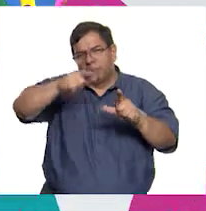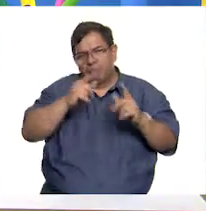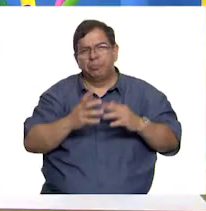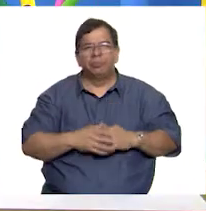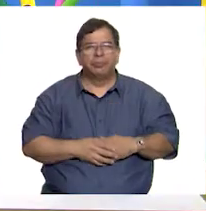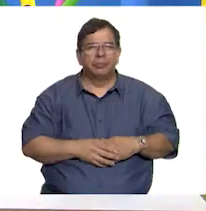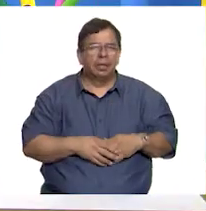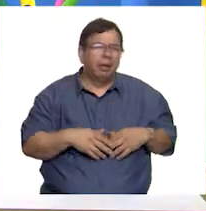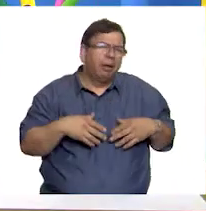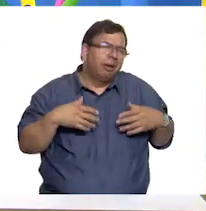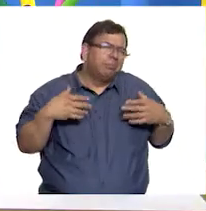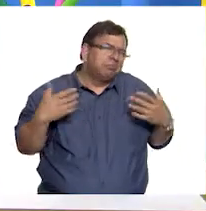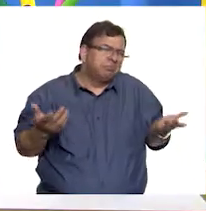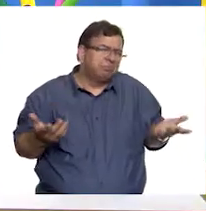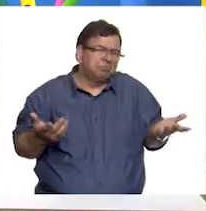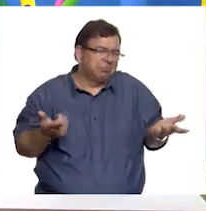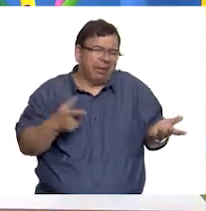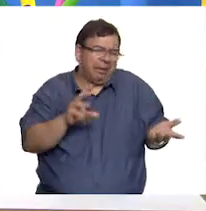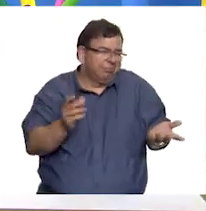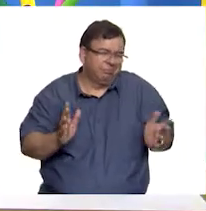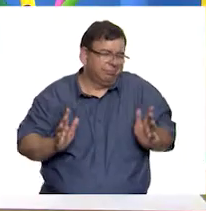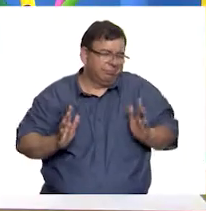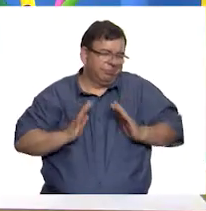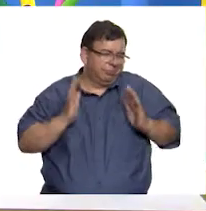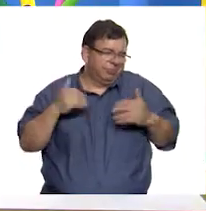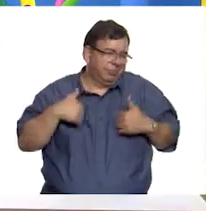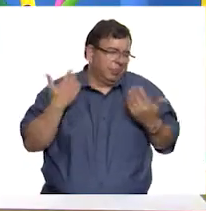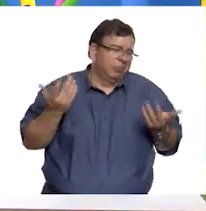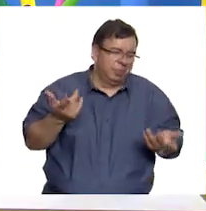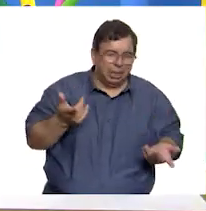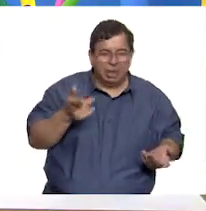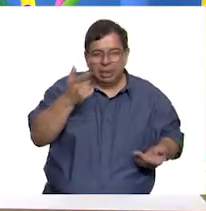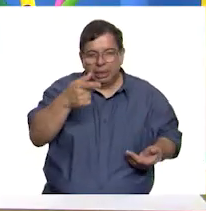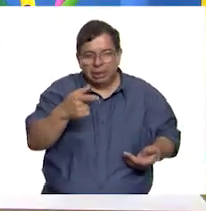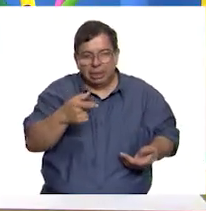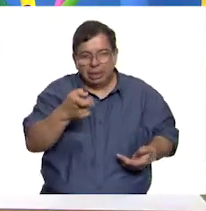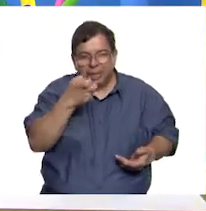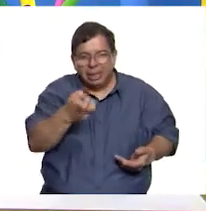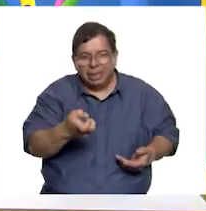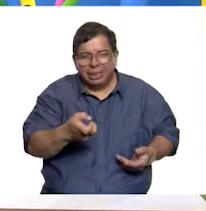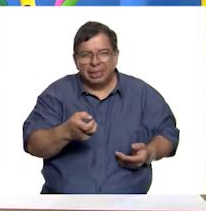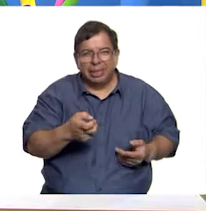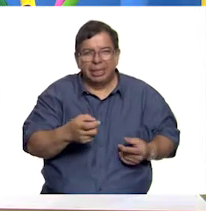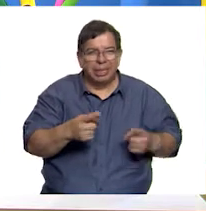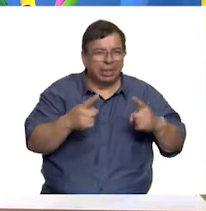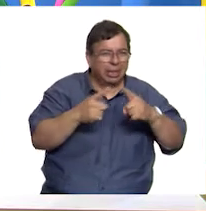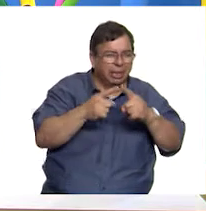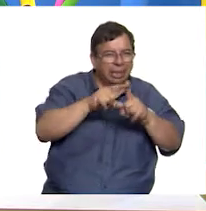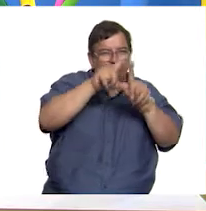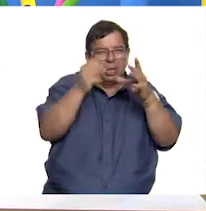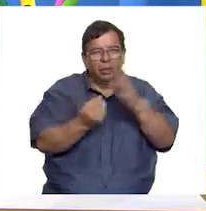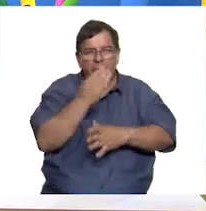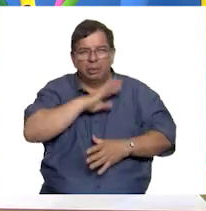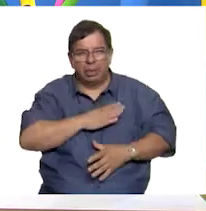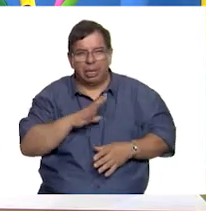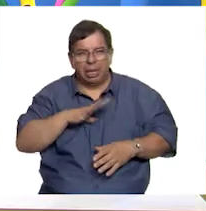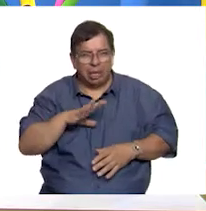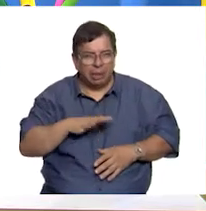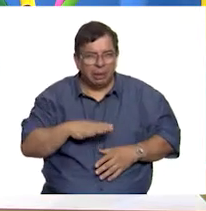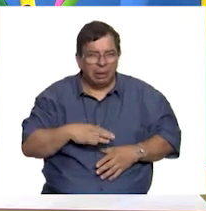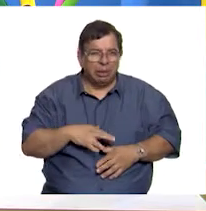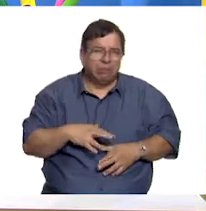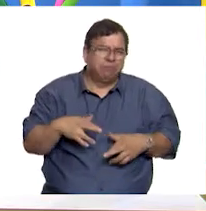Bueno, la verdad tampoco me sorprende demasiado. Si te soy sincera maestra con eso de que la iglesia en la Nueva España tenía tanta